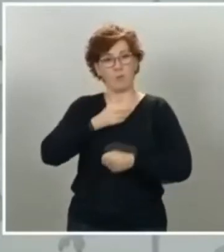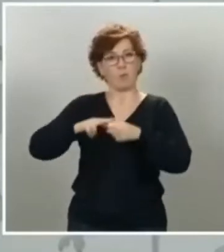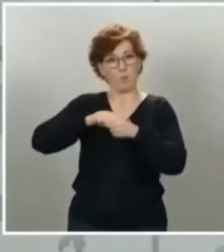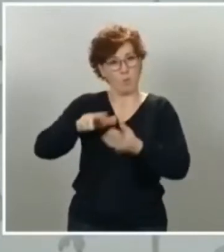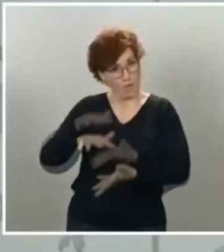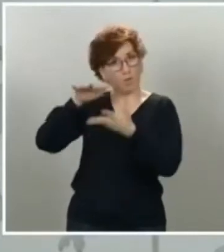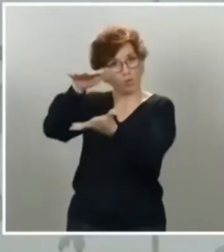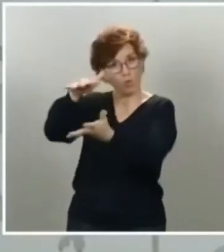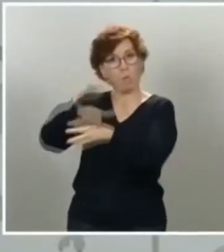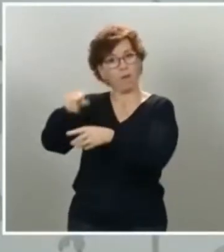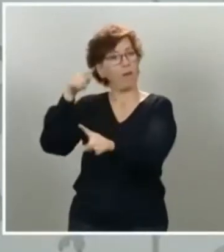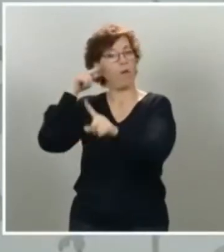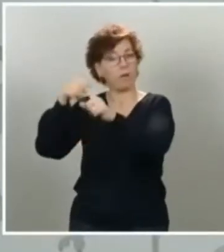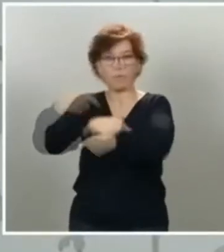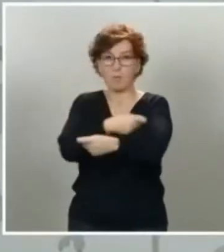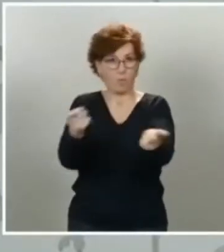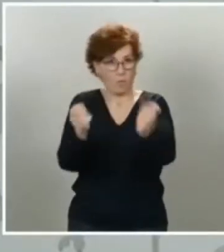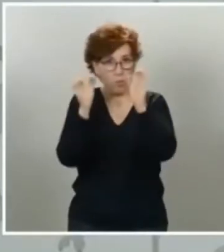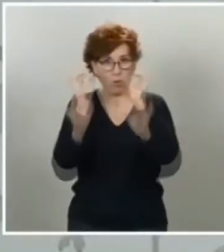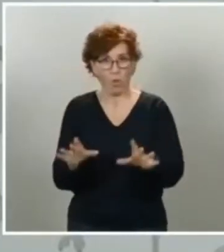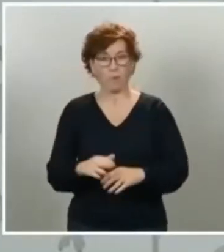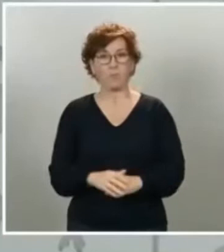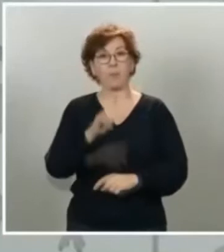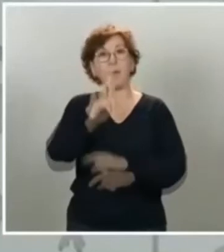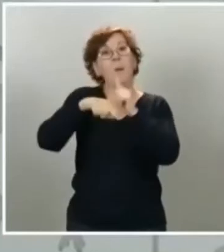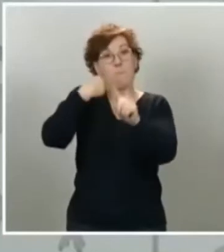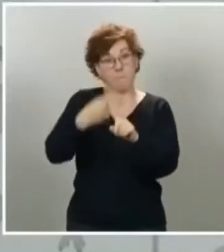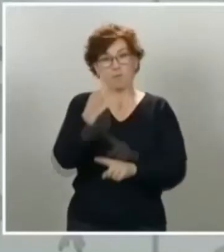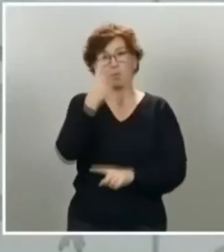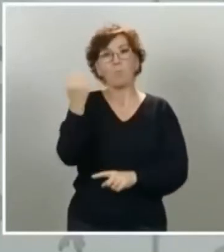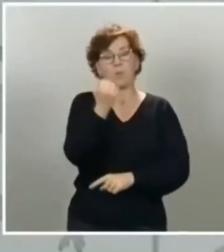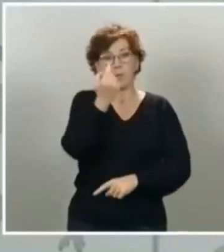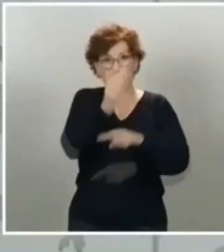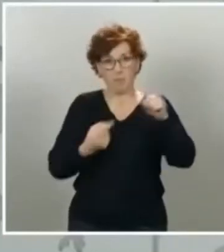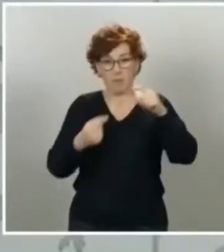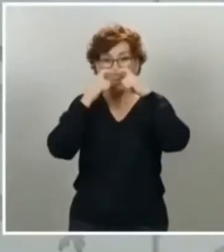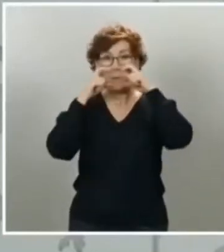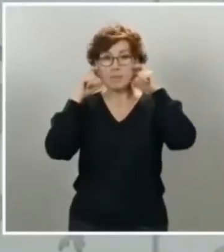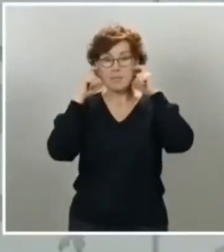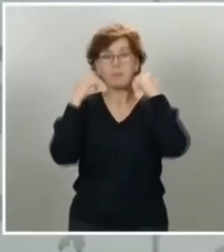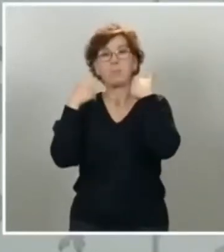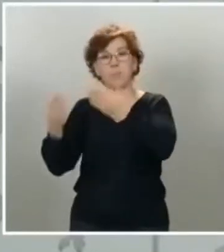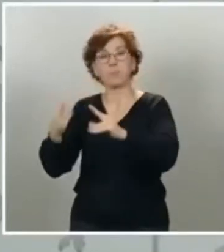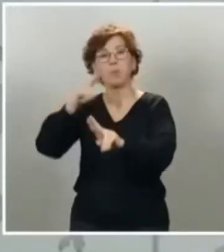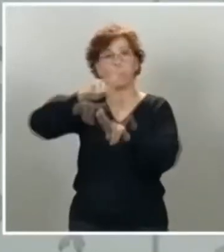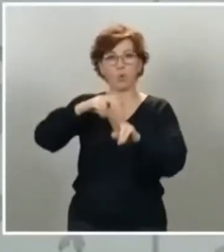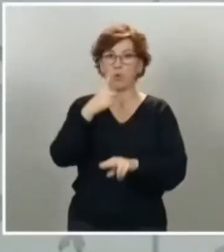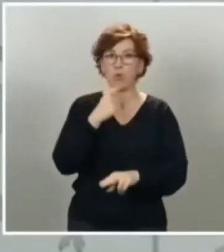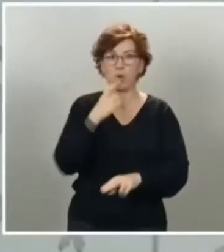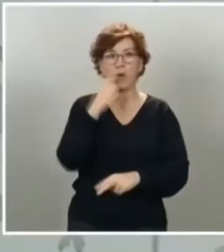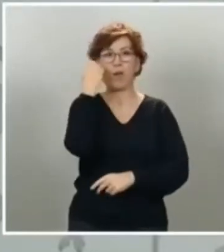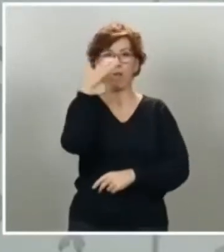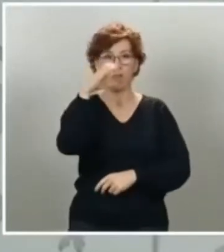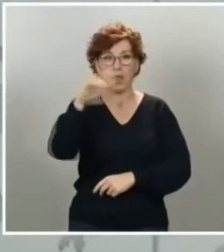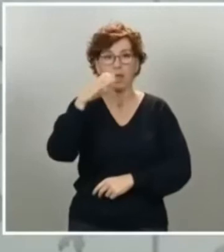y además un millón y medio de mascarillas las daremos a Cáritas, a Cruz Roja y al CERMI, al Comité de